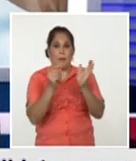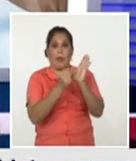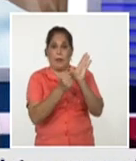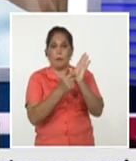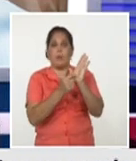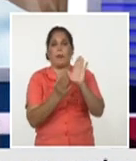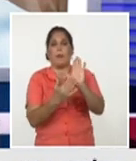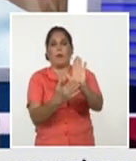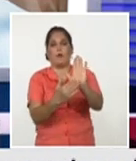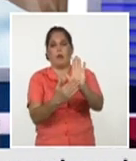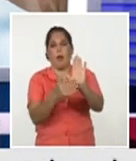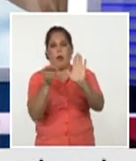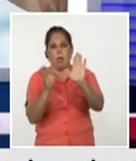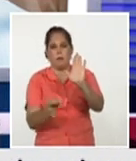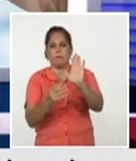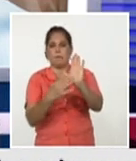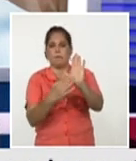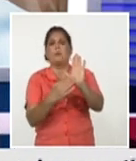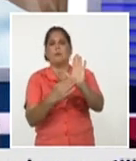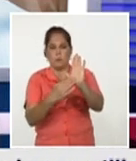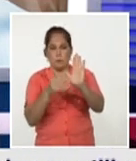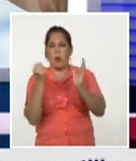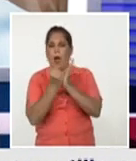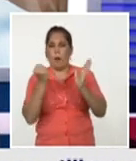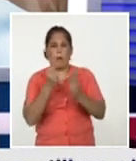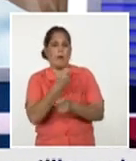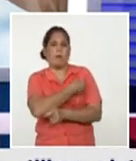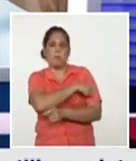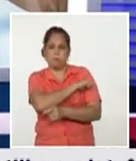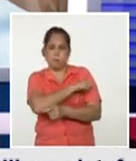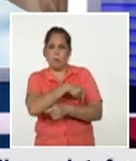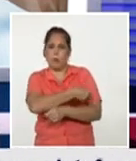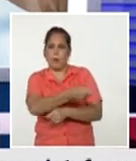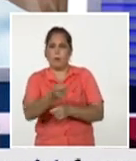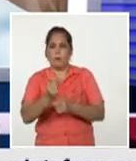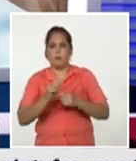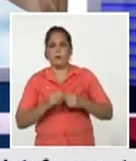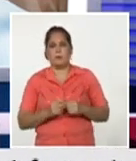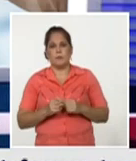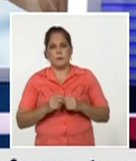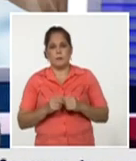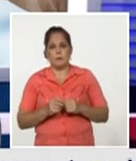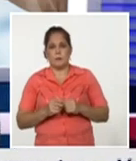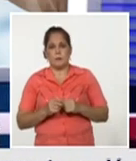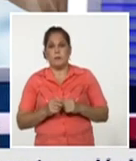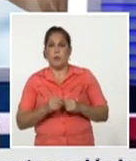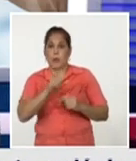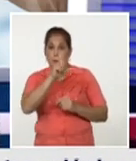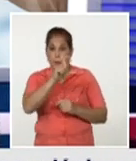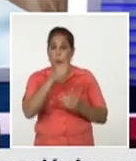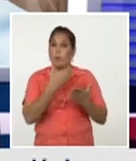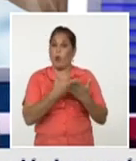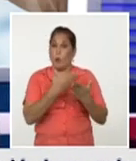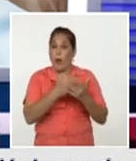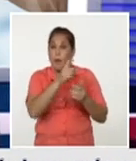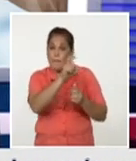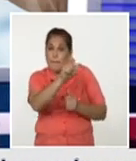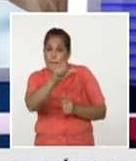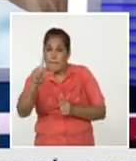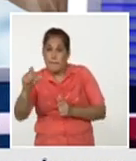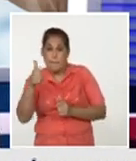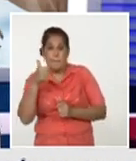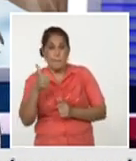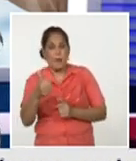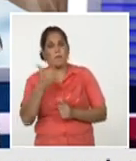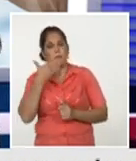nuevo ponernos en una posición de tener candidatos pero candidatos suficientemente probados que son beneficiosos